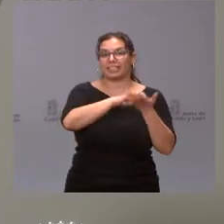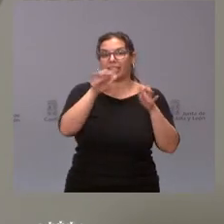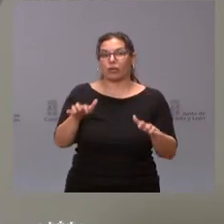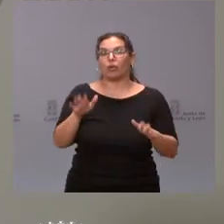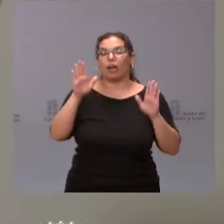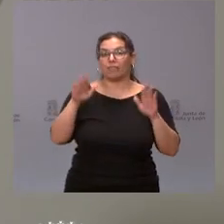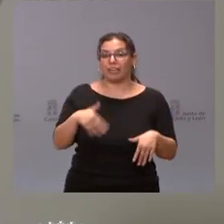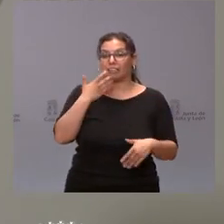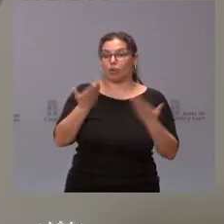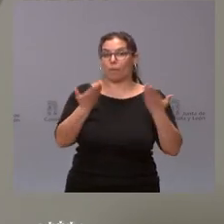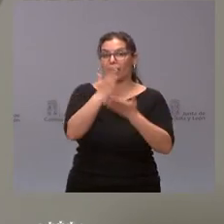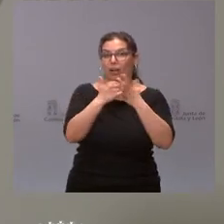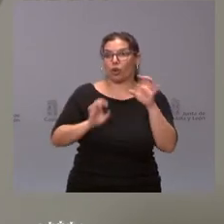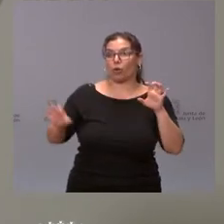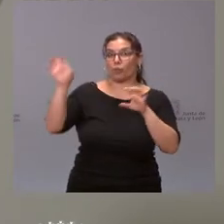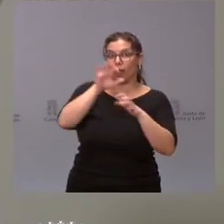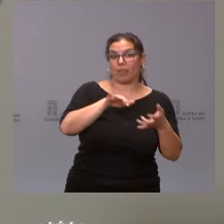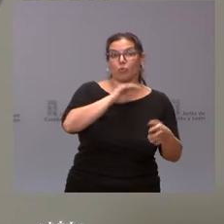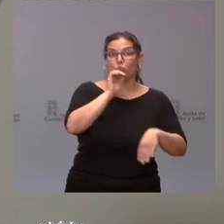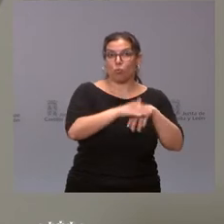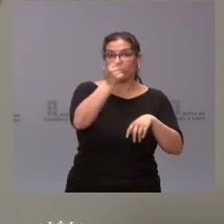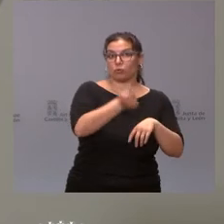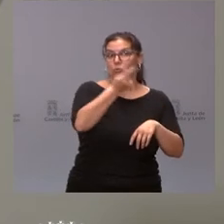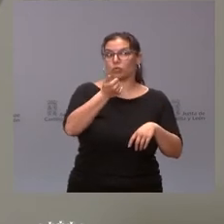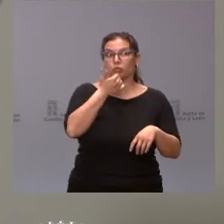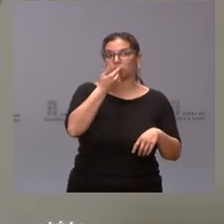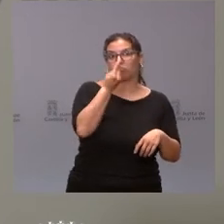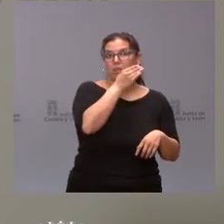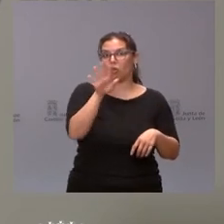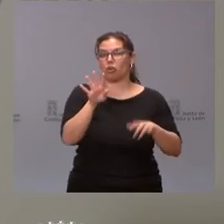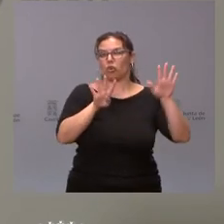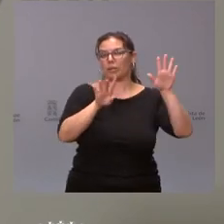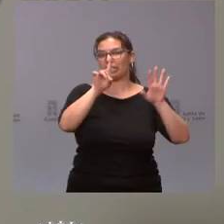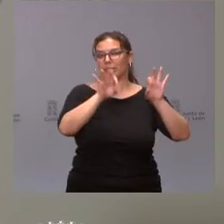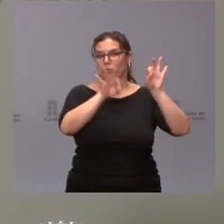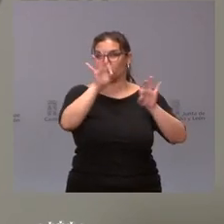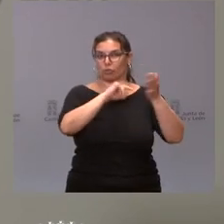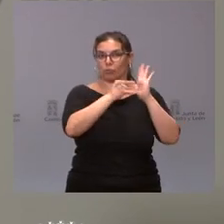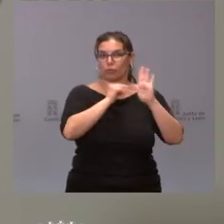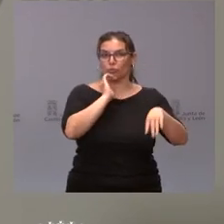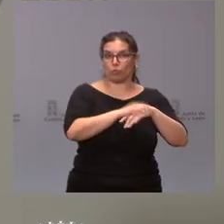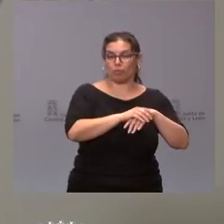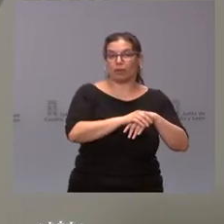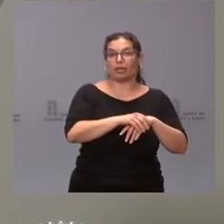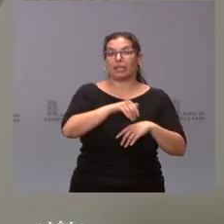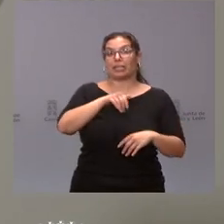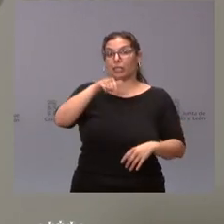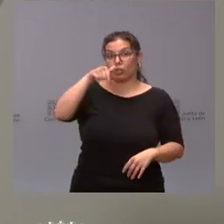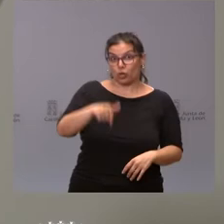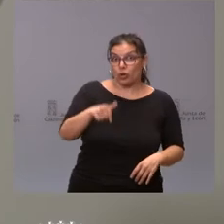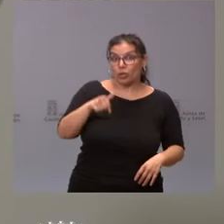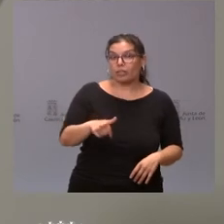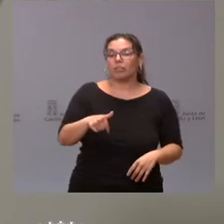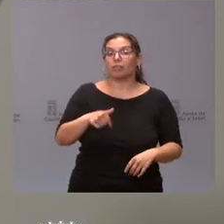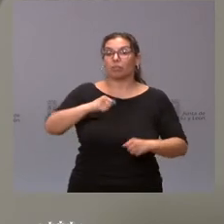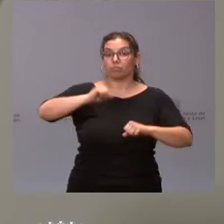terminó entre las comunidades autónomas con mejor ejecución presupuestaria, en el entorno del 96% de los créditos, y esta jornada de hoy nos permite